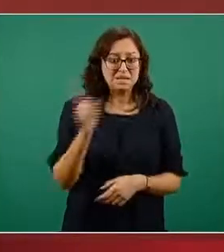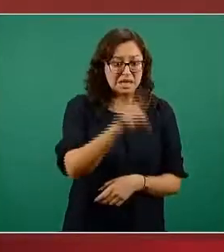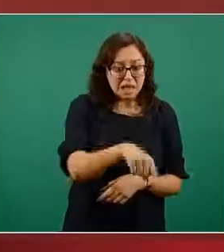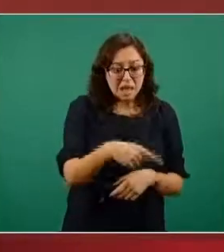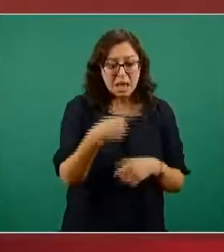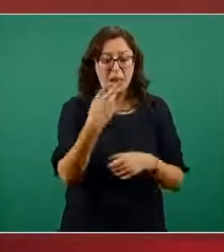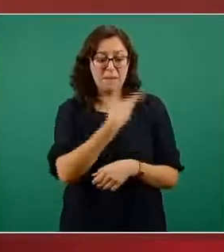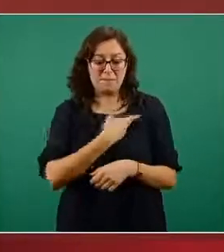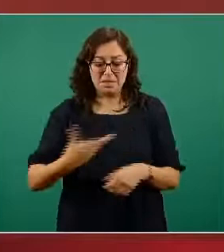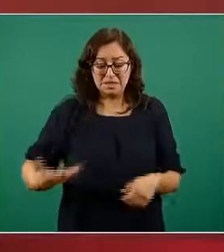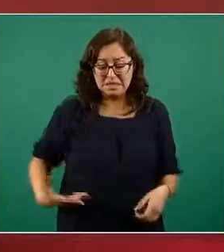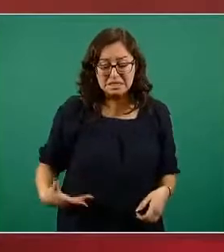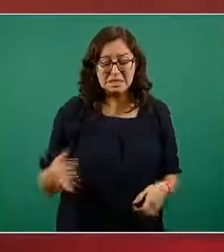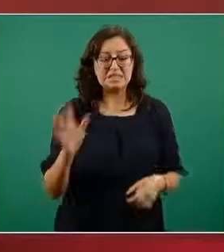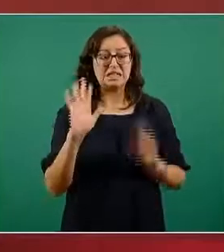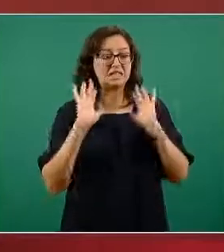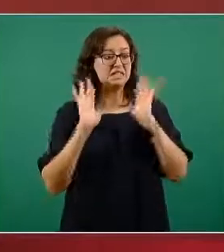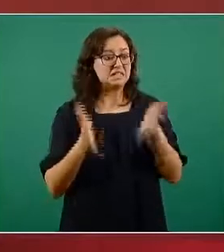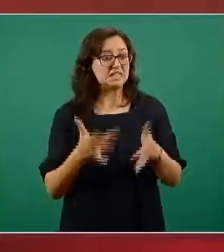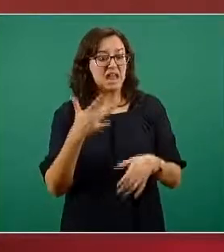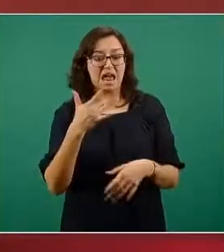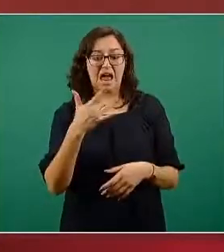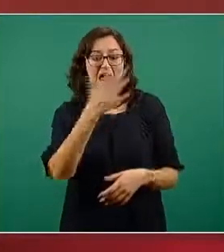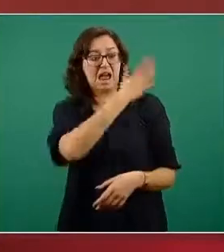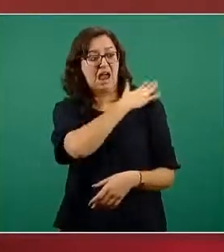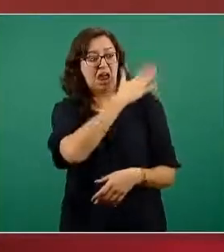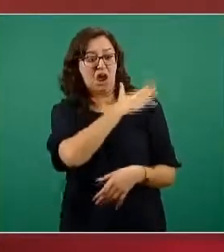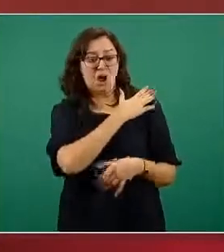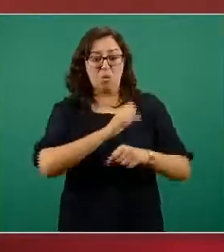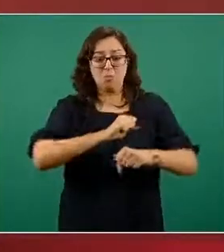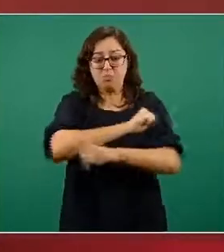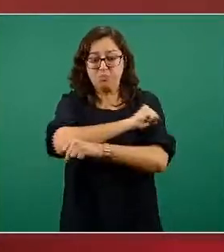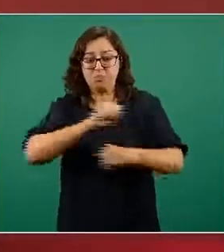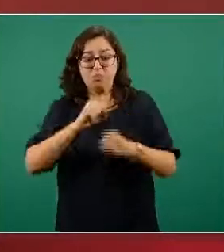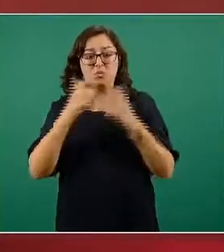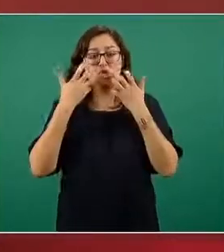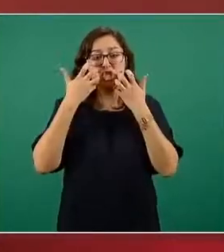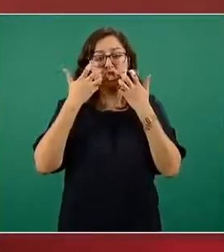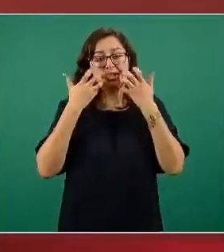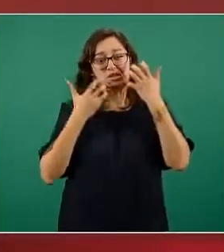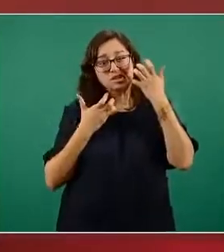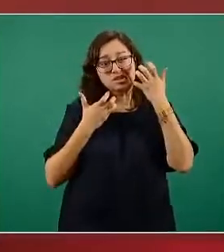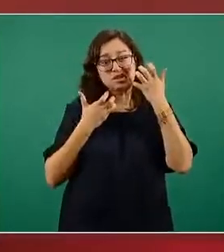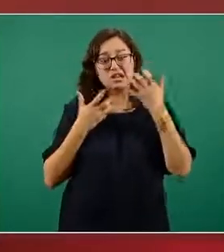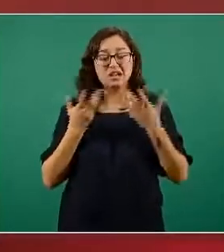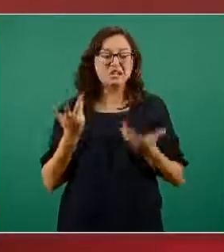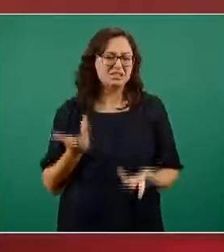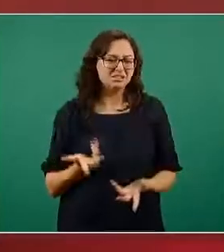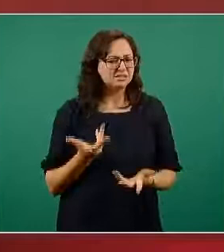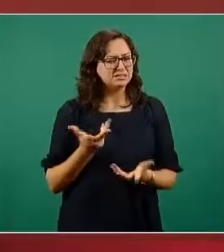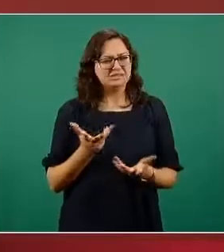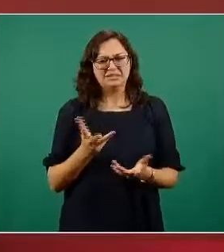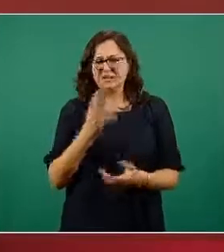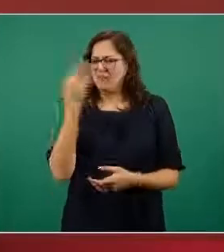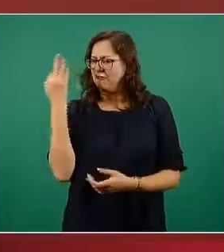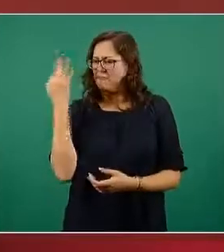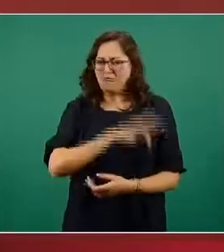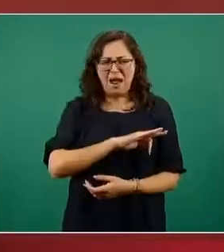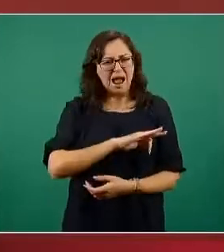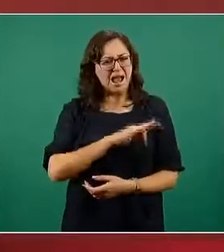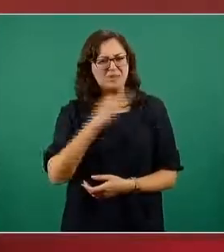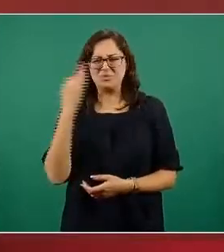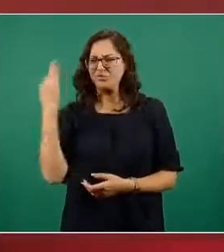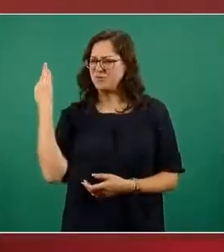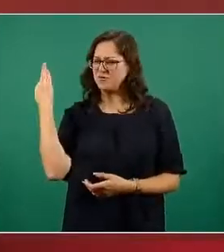posiblemente hemorrágico o que tenía una parálisis facial o de alguna parte del cuerpo esto es absolutamente falso es